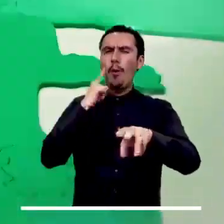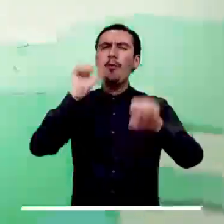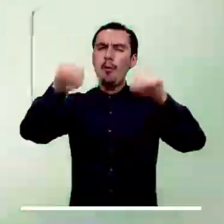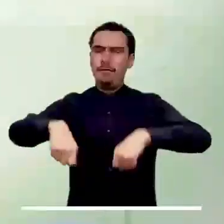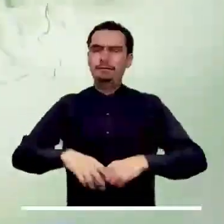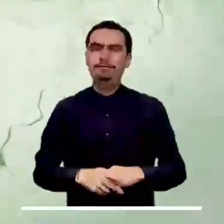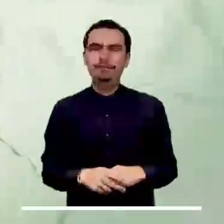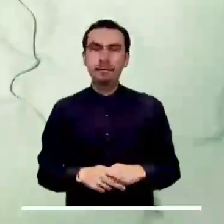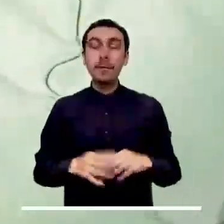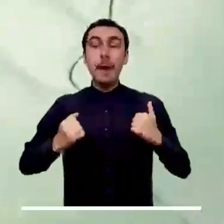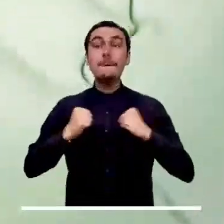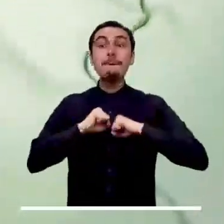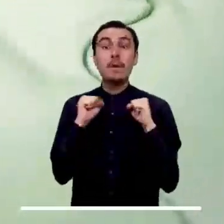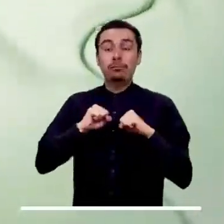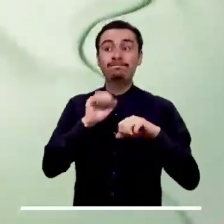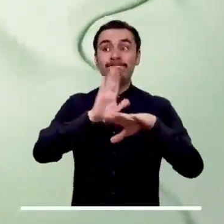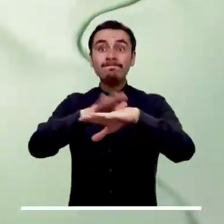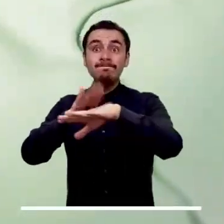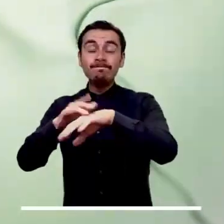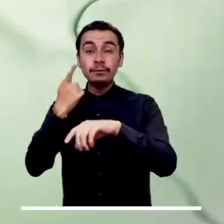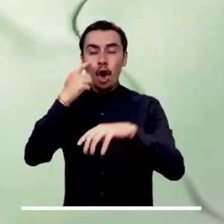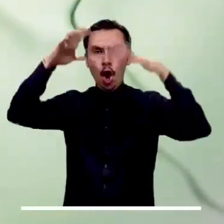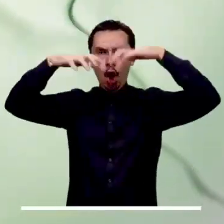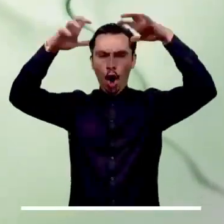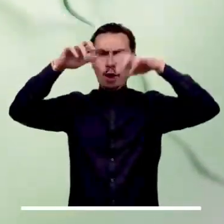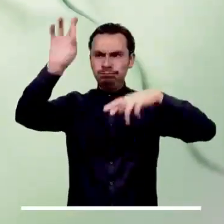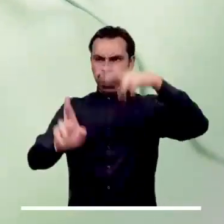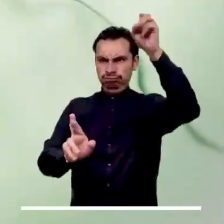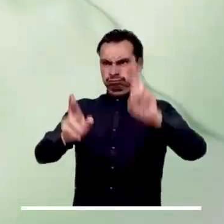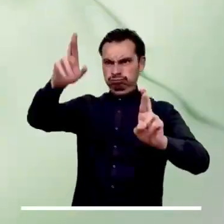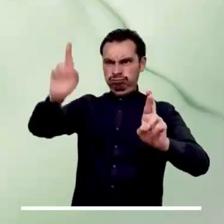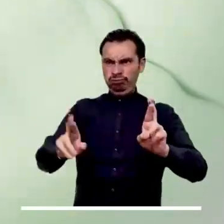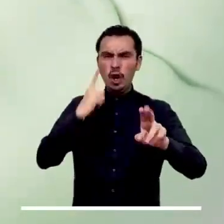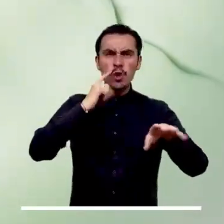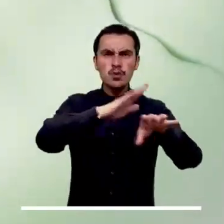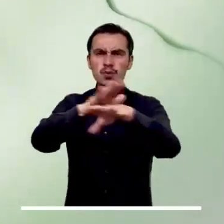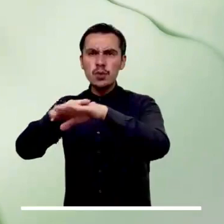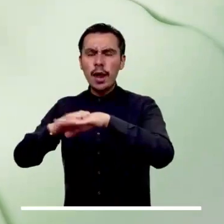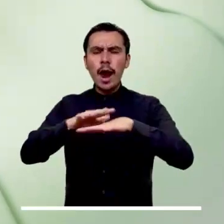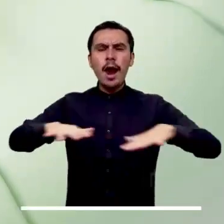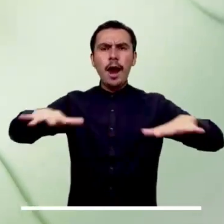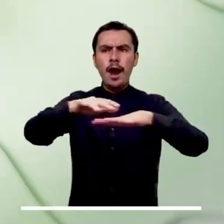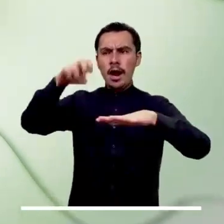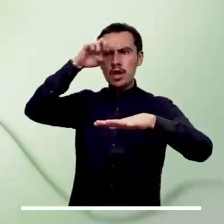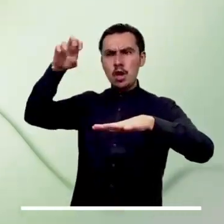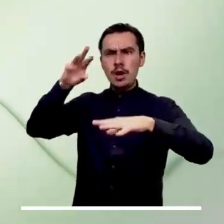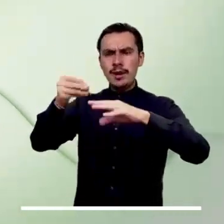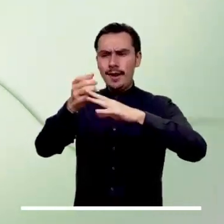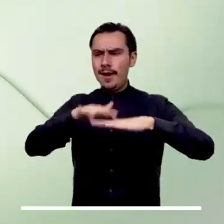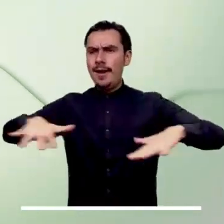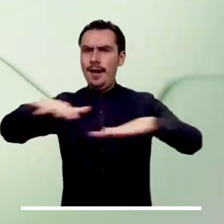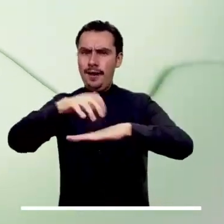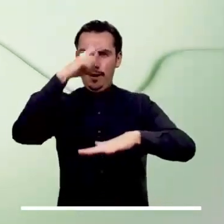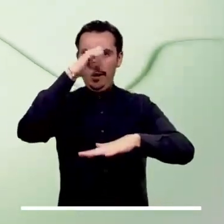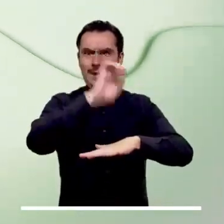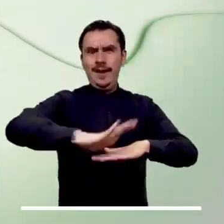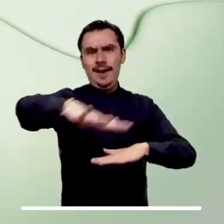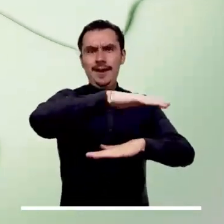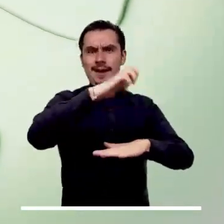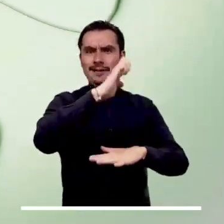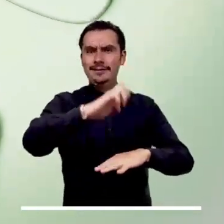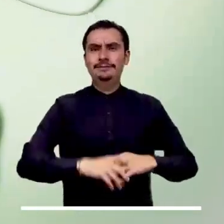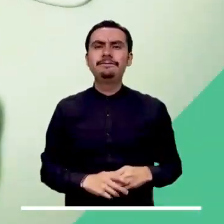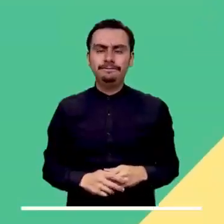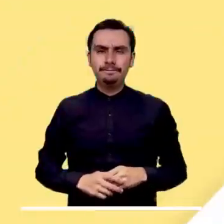inicia la jornada con condiciones secas. A pesar del cielo parcialmente nublado, no se descartan lloviznas cerca de los cerros